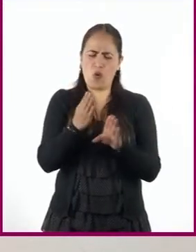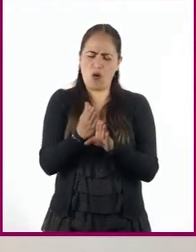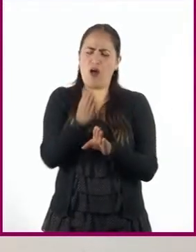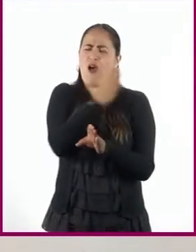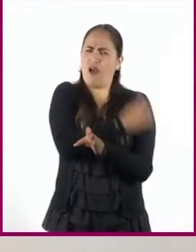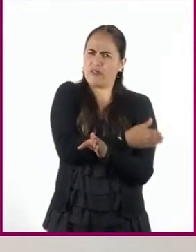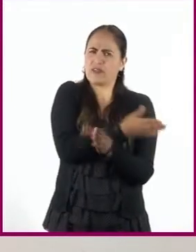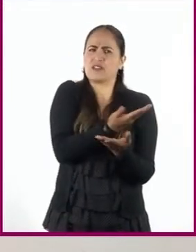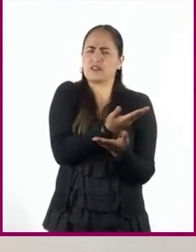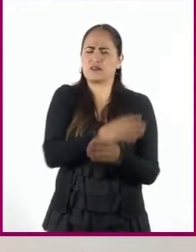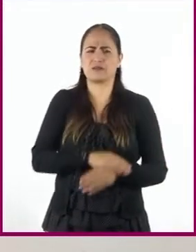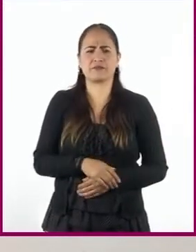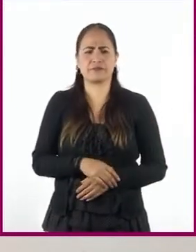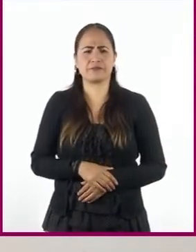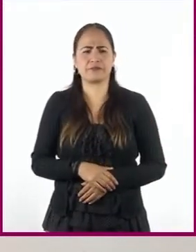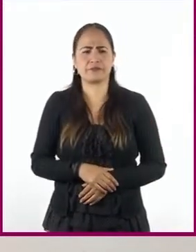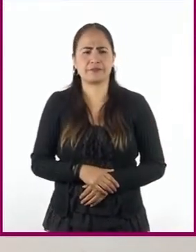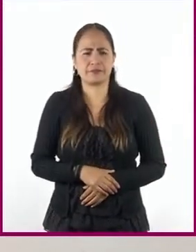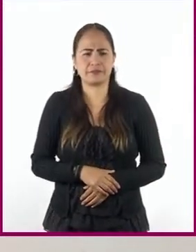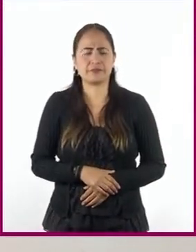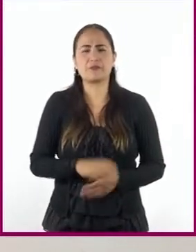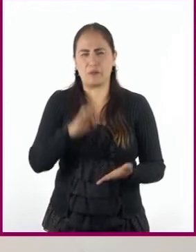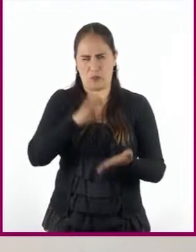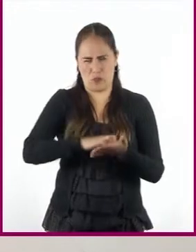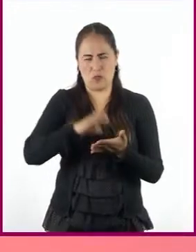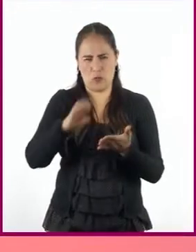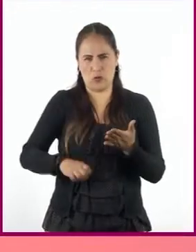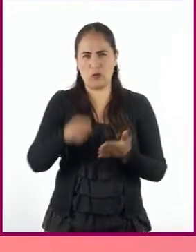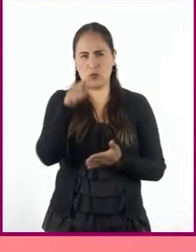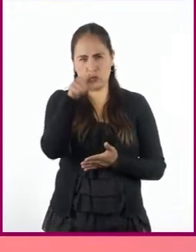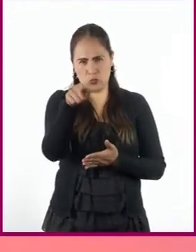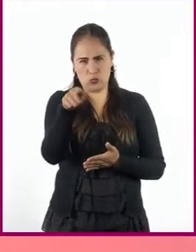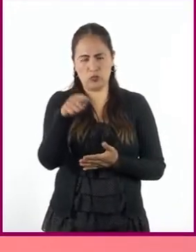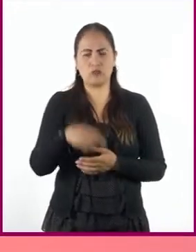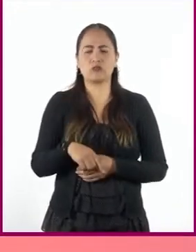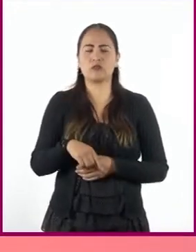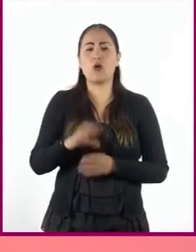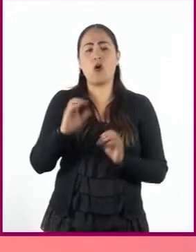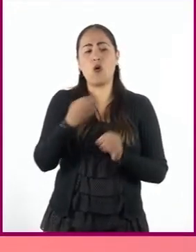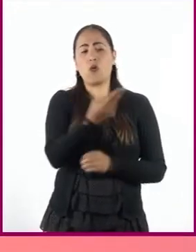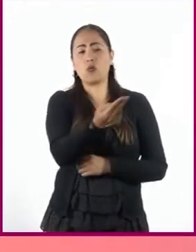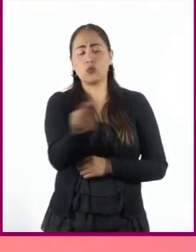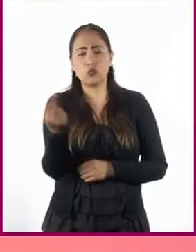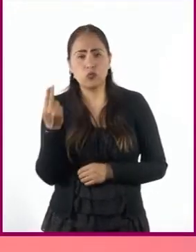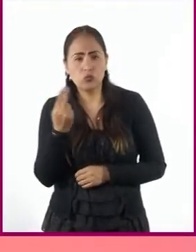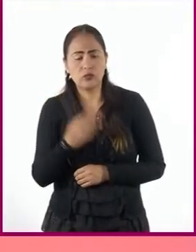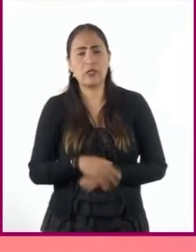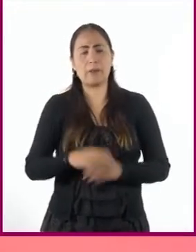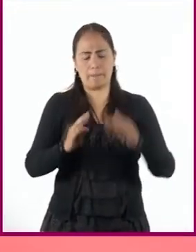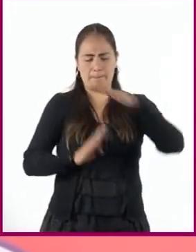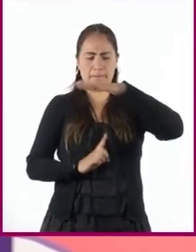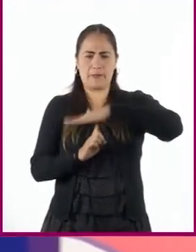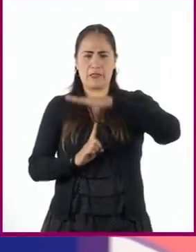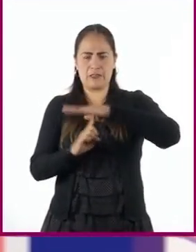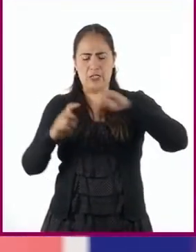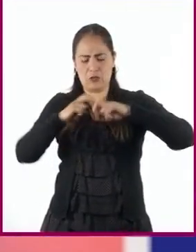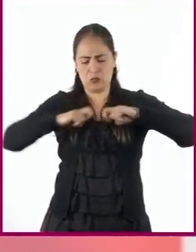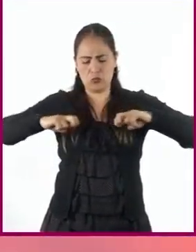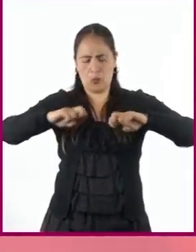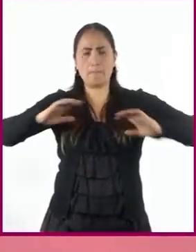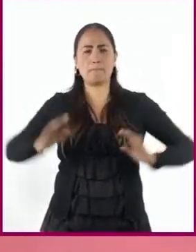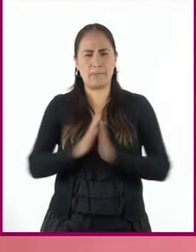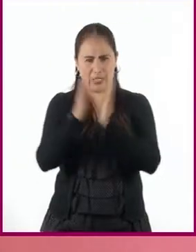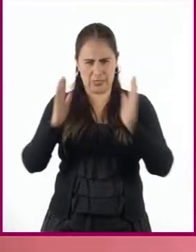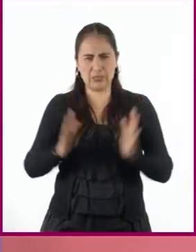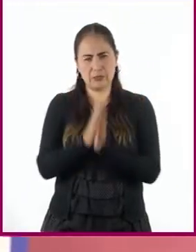hagamos de cuenta que tú o ustedes van a participar en una mesa redonda. Digamos que